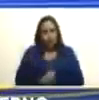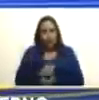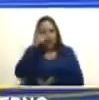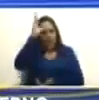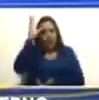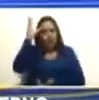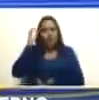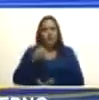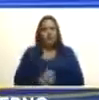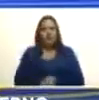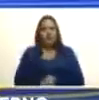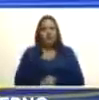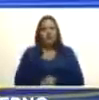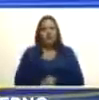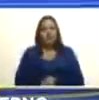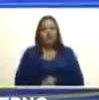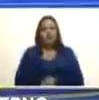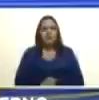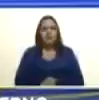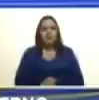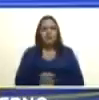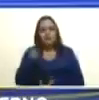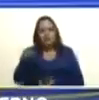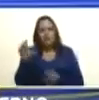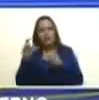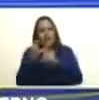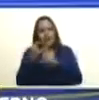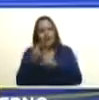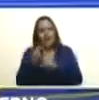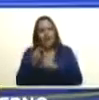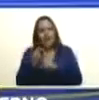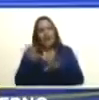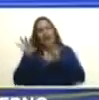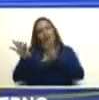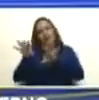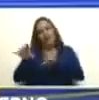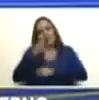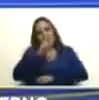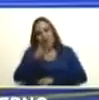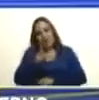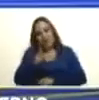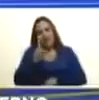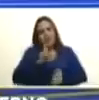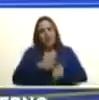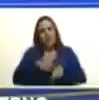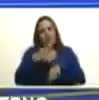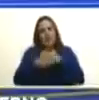valga el comentario de chiste malo pues a esta hora está haciendo mucho calor